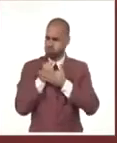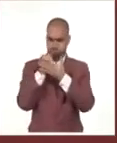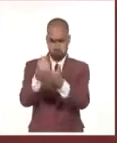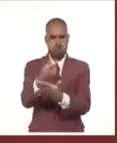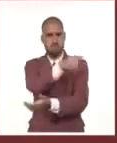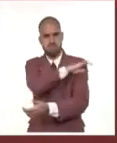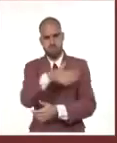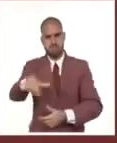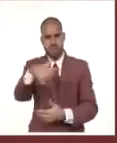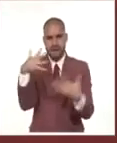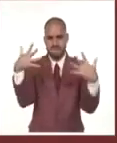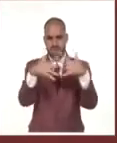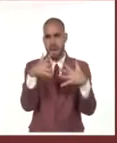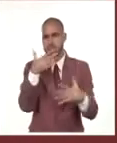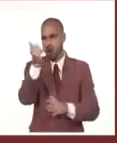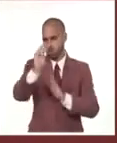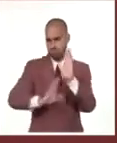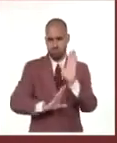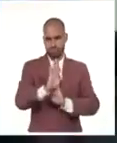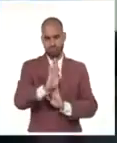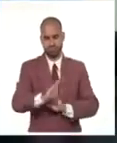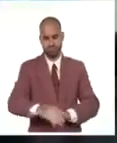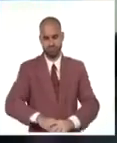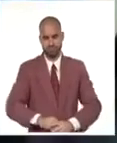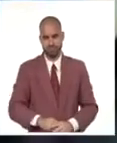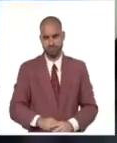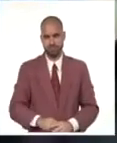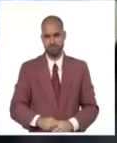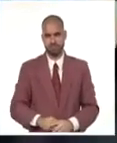formarse y a ser mejores jueces y a ser mejores personas.